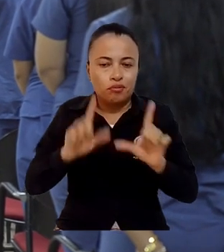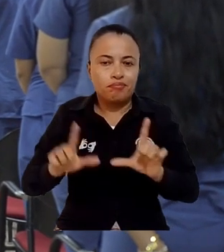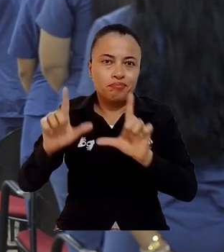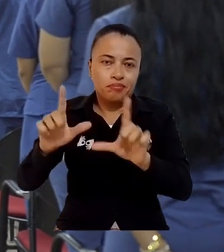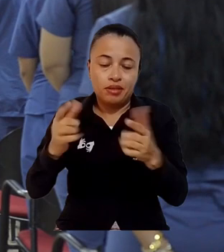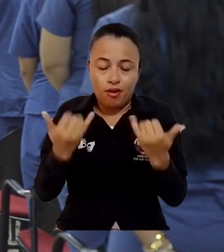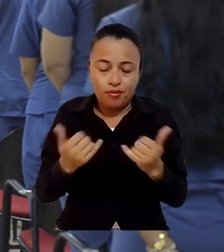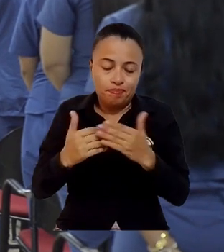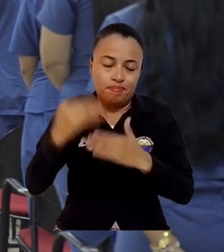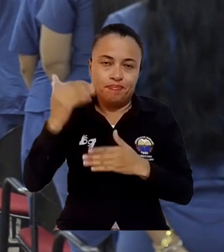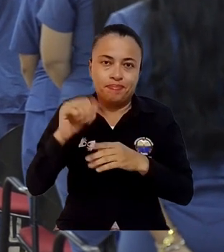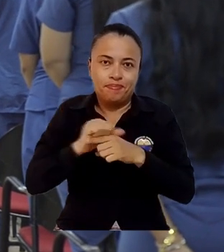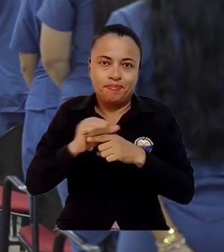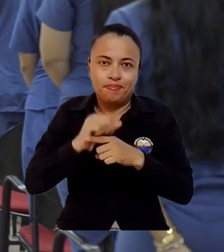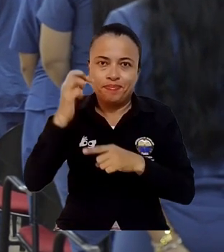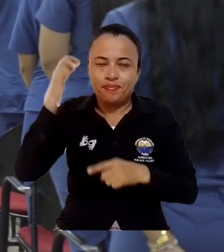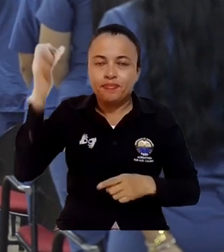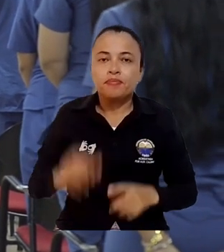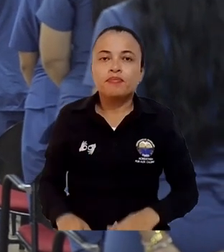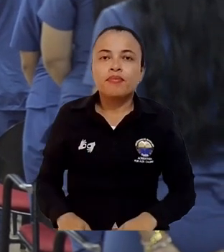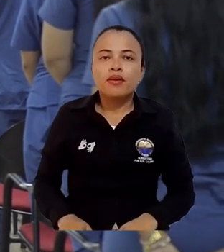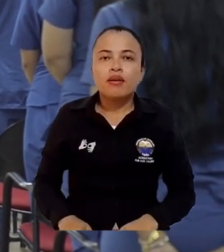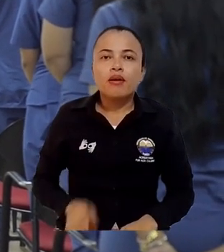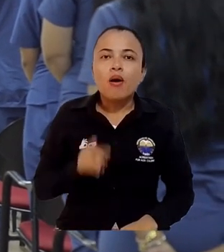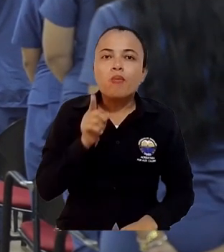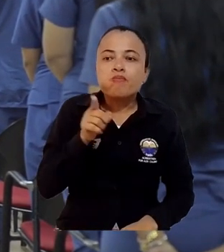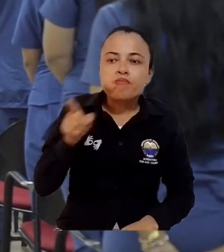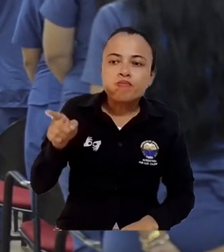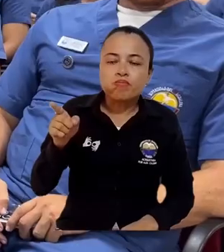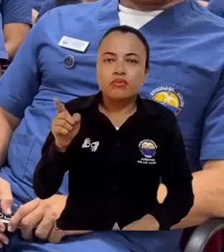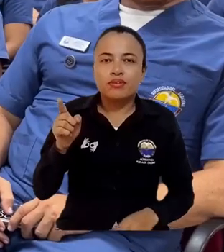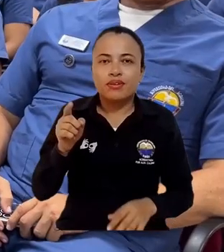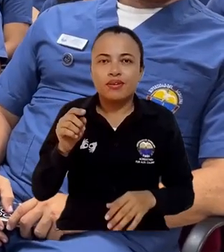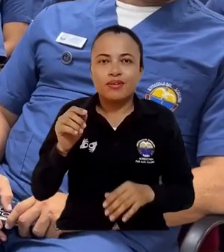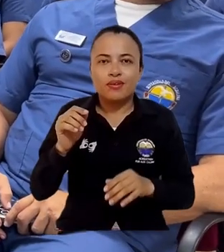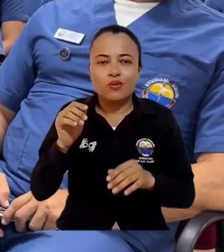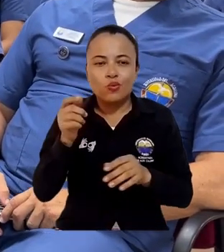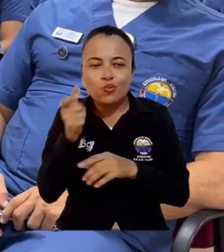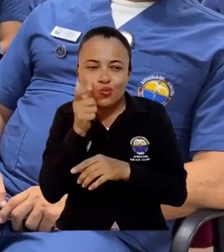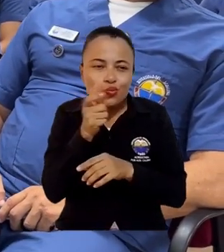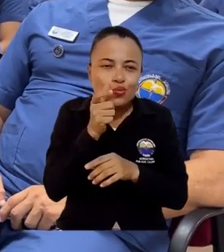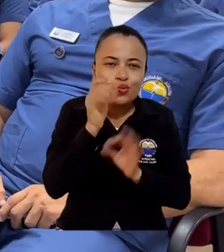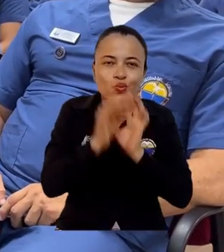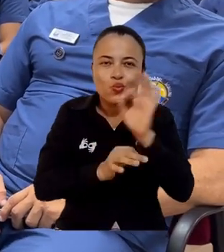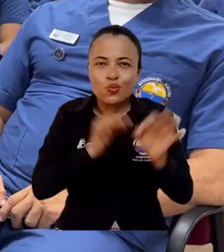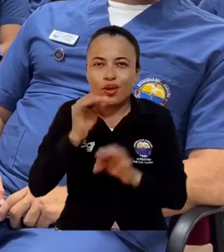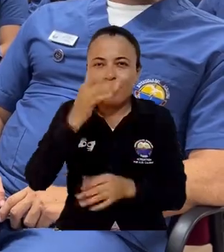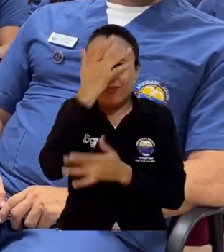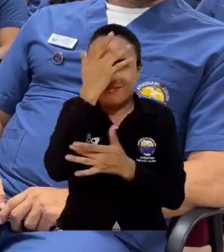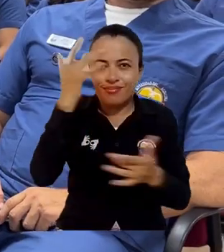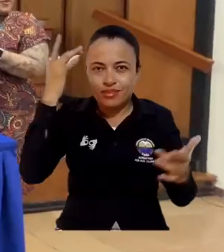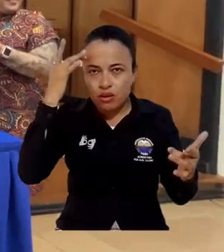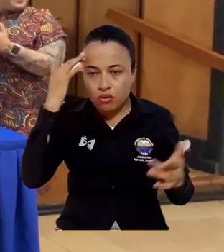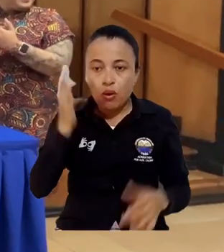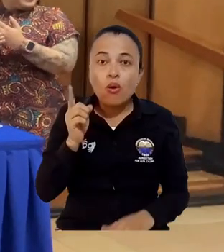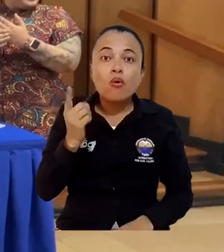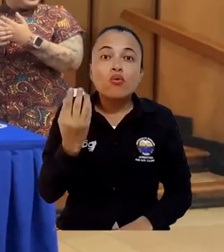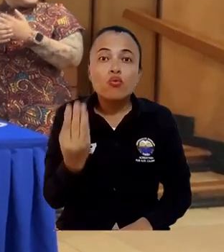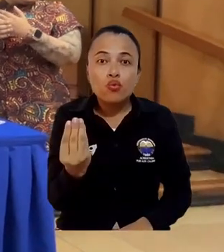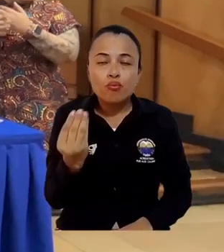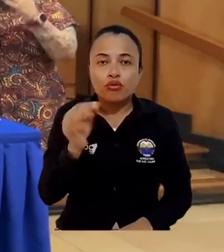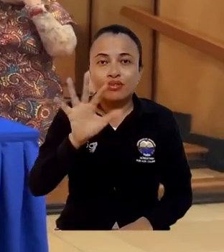nuevos guardianes de la salud mental se encuentran cinco beneficiarios de la estrategia de inclusión y regionalización de la educación Talento Magdalena.